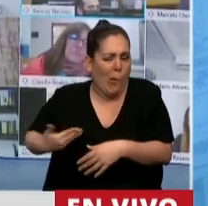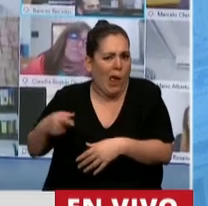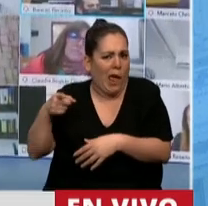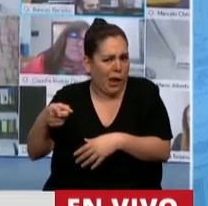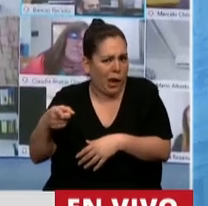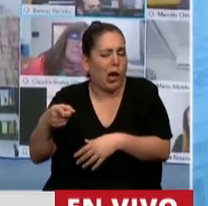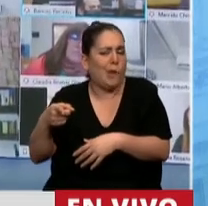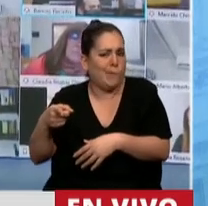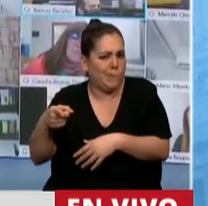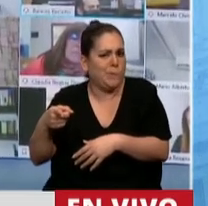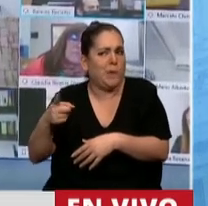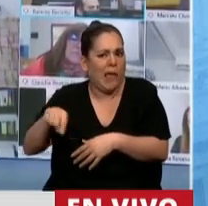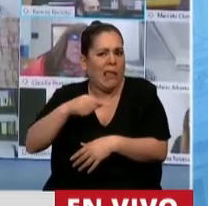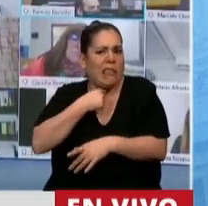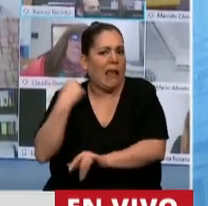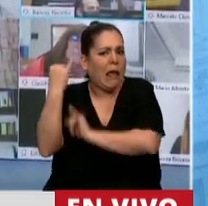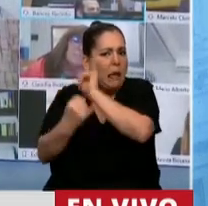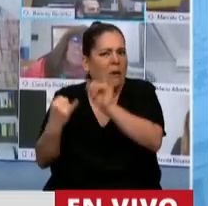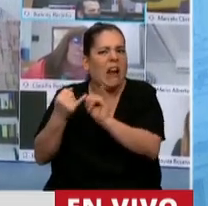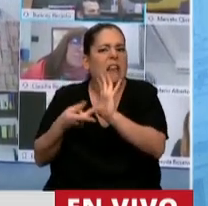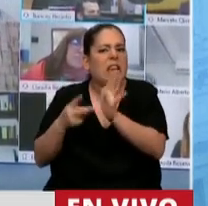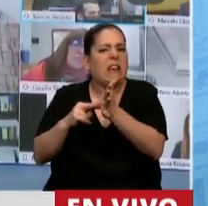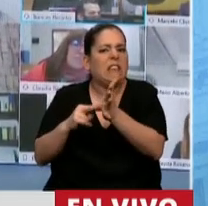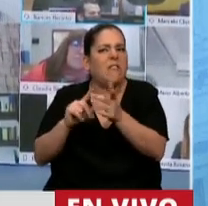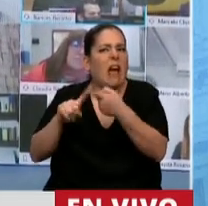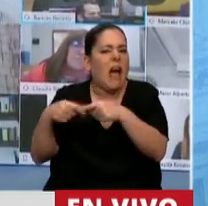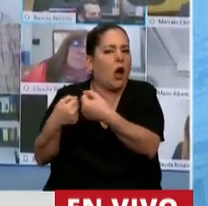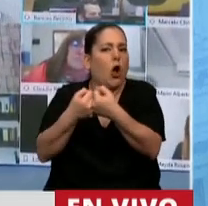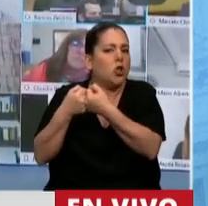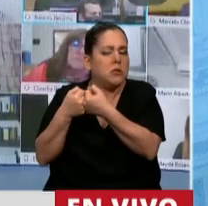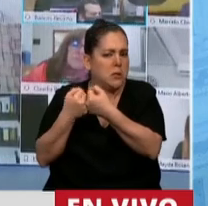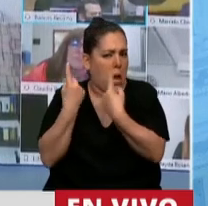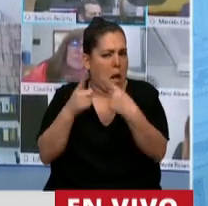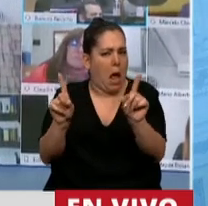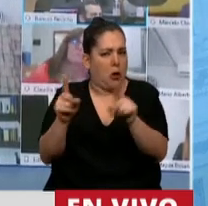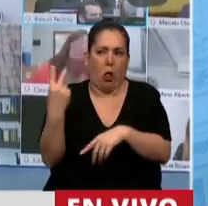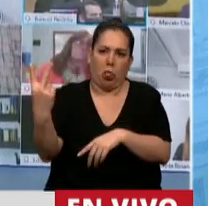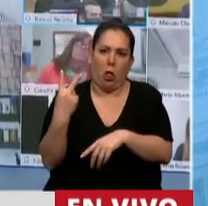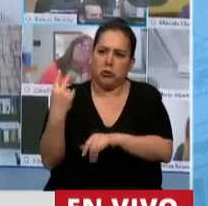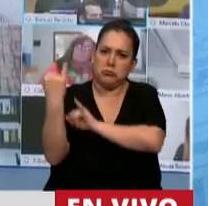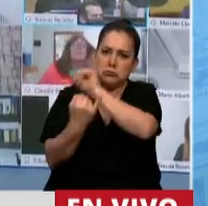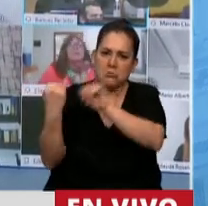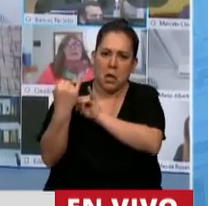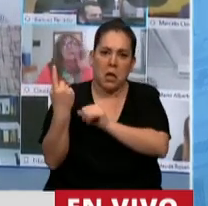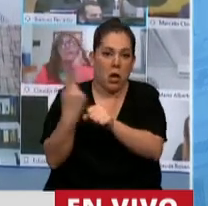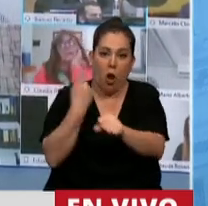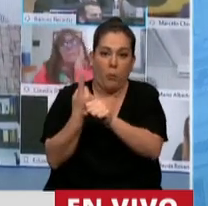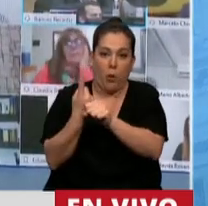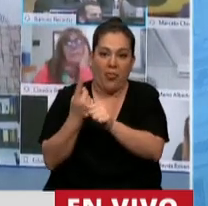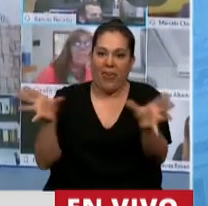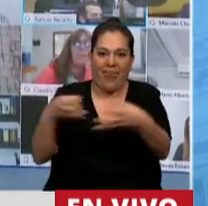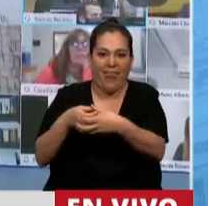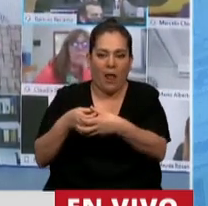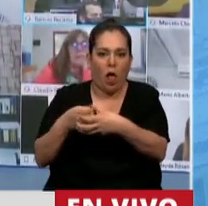política quieran explicarnos qué es el consenso. Tan raro es que son dos y no pueden armar un solo bloque, tienen dos bloques.